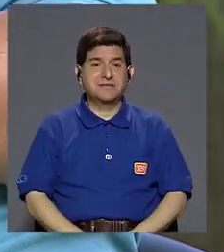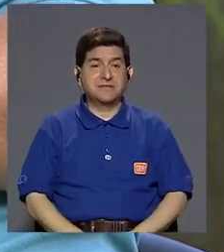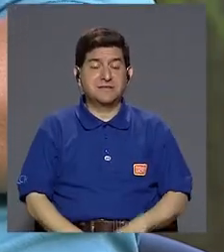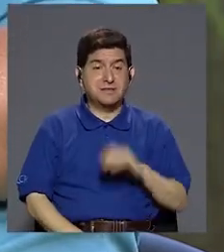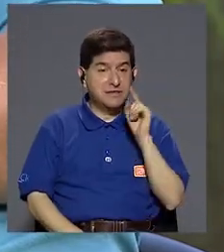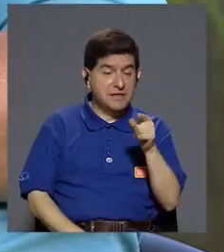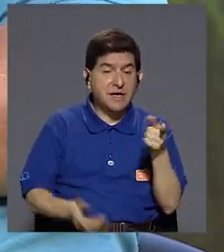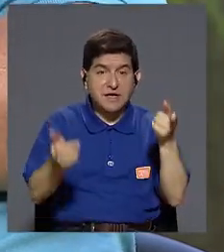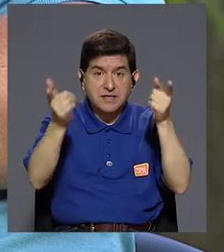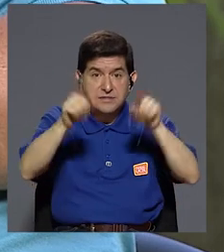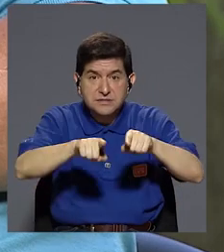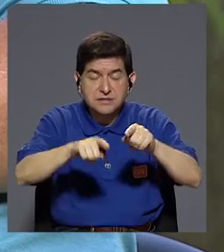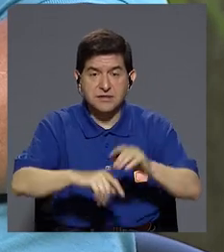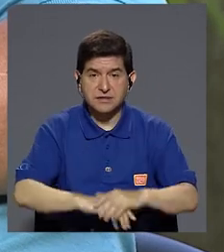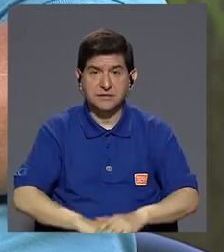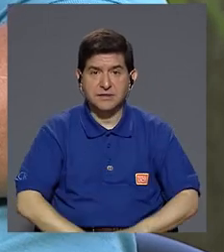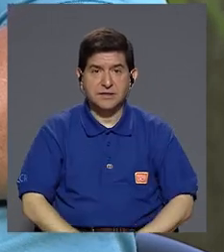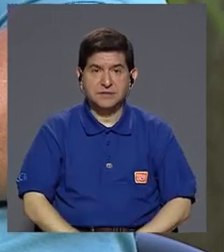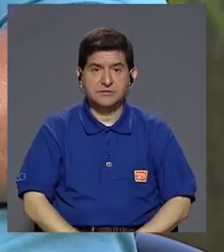nos ponen...